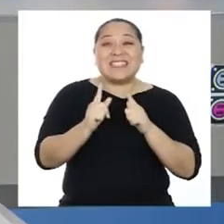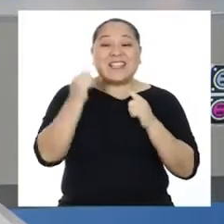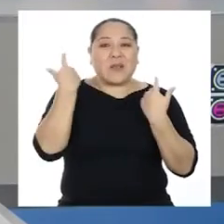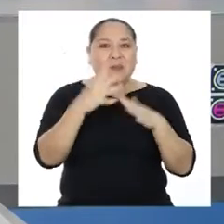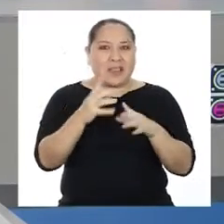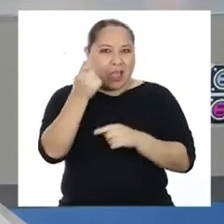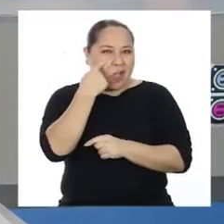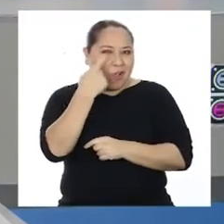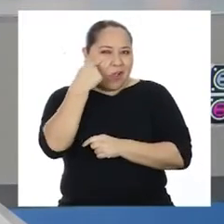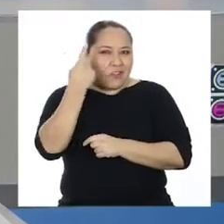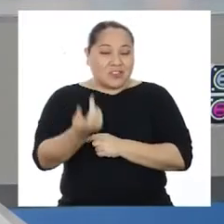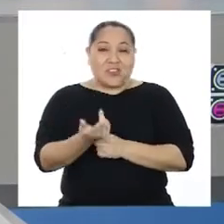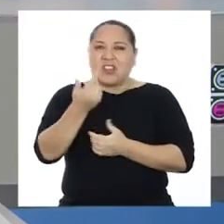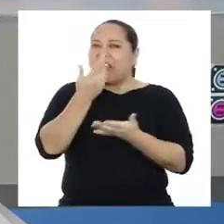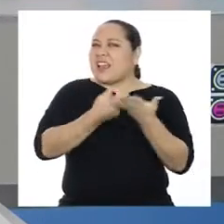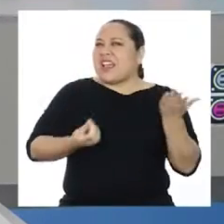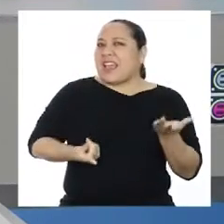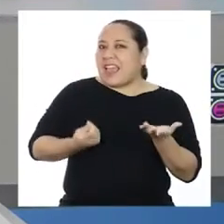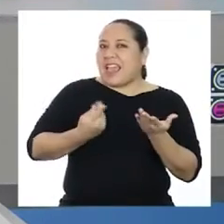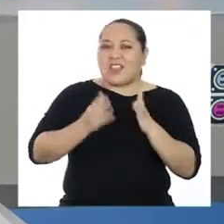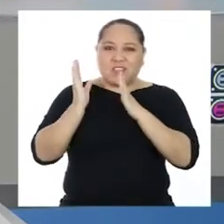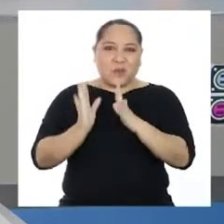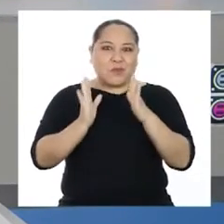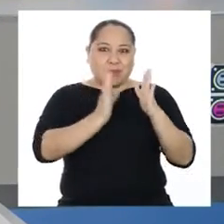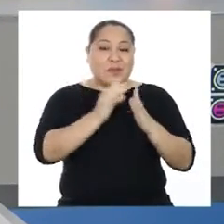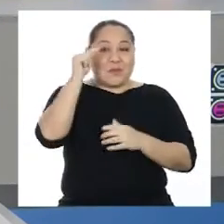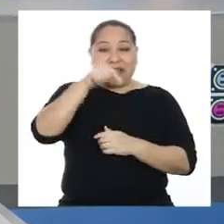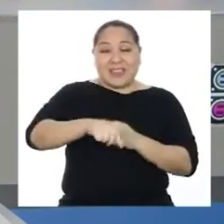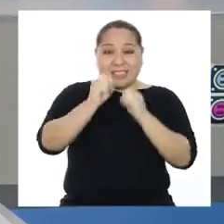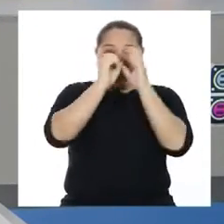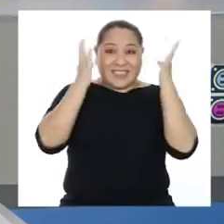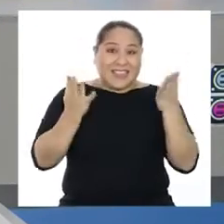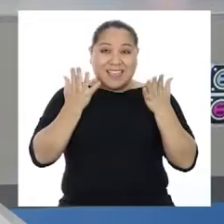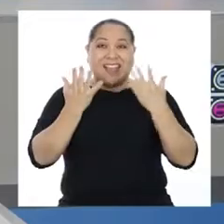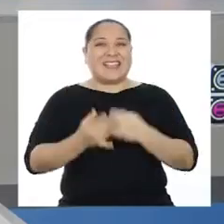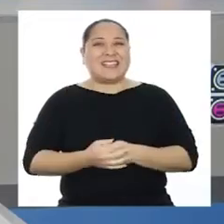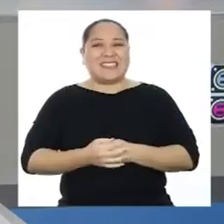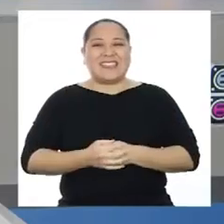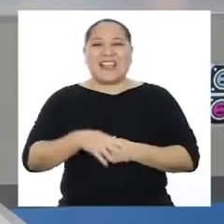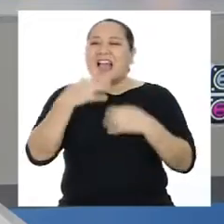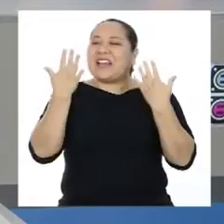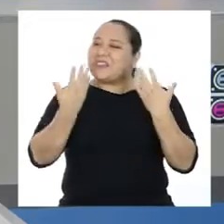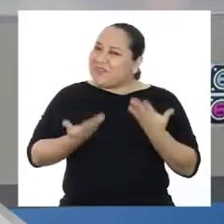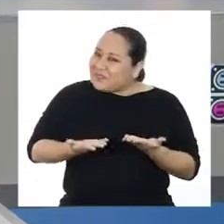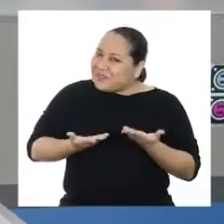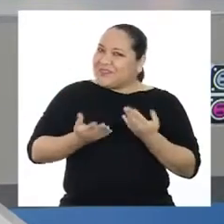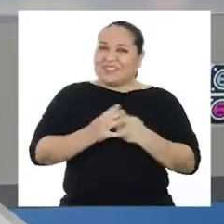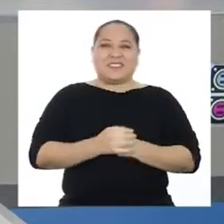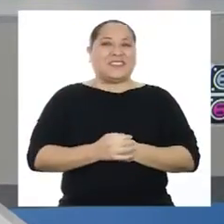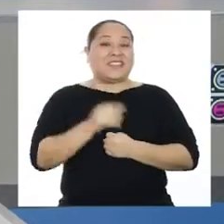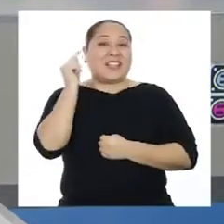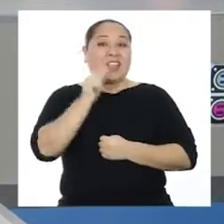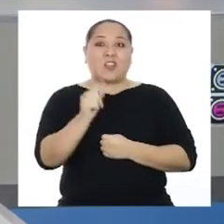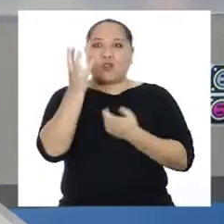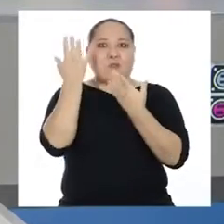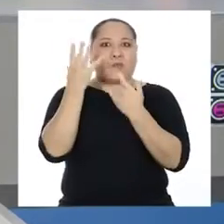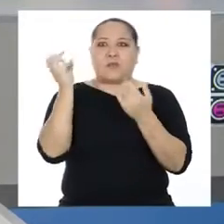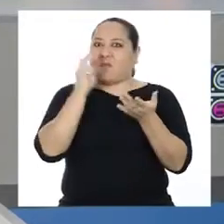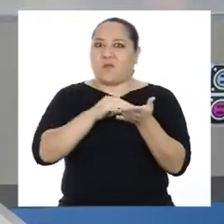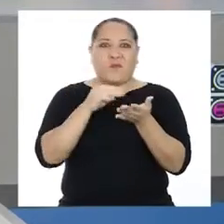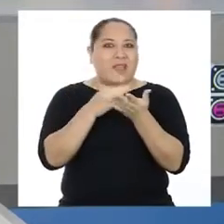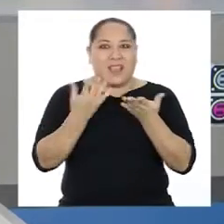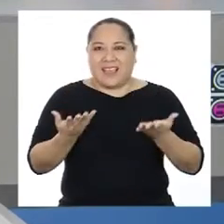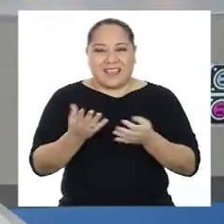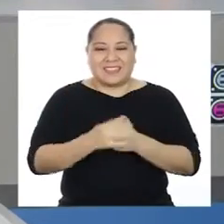¿están listas y listos para conocer qué es lo que nos tiene preparado para este día? Entonces, no